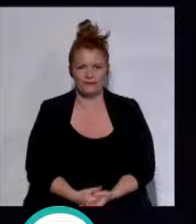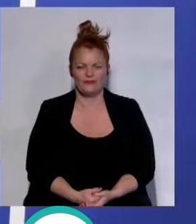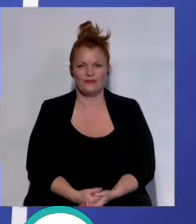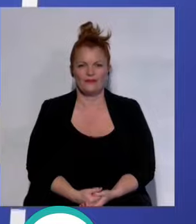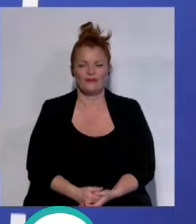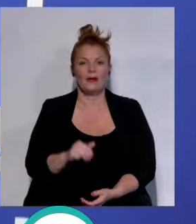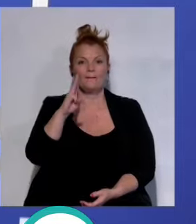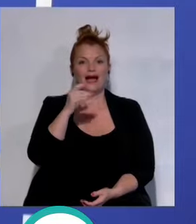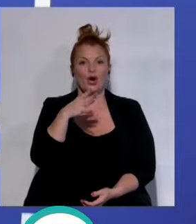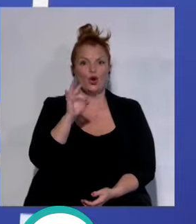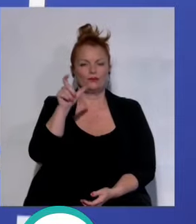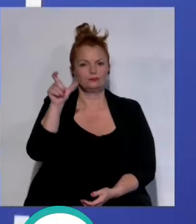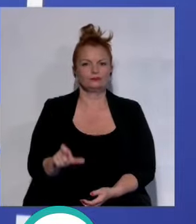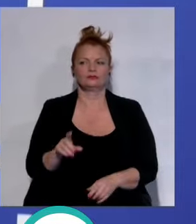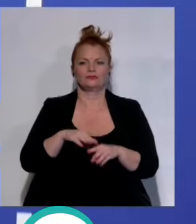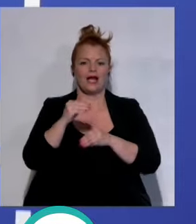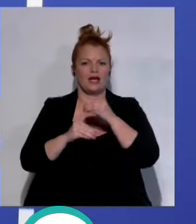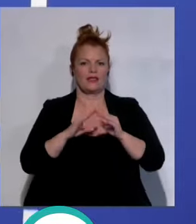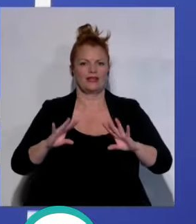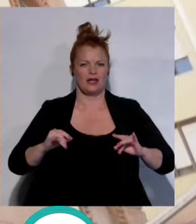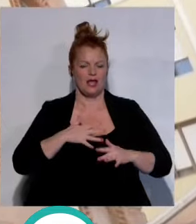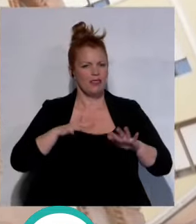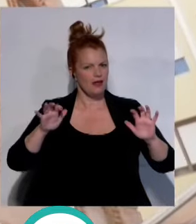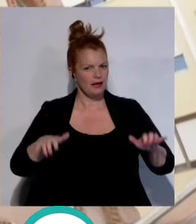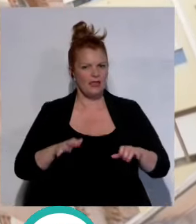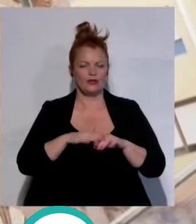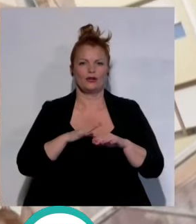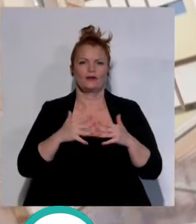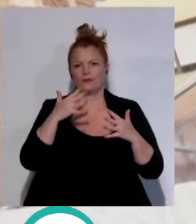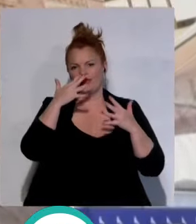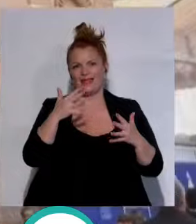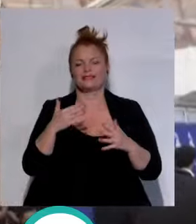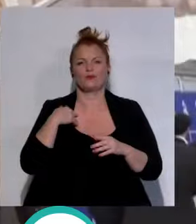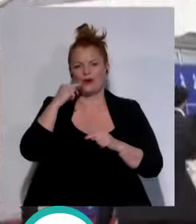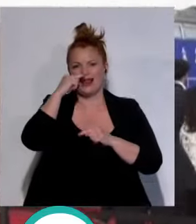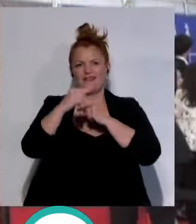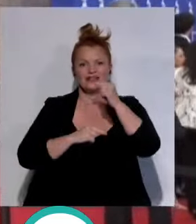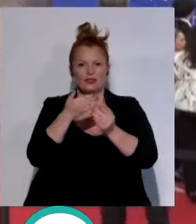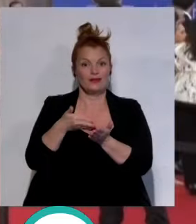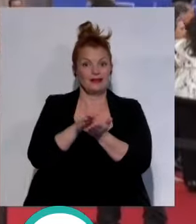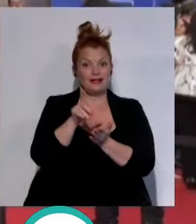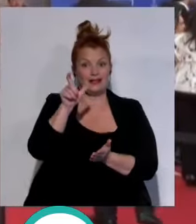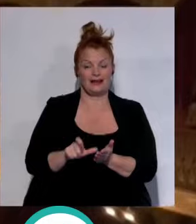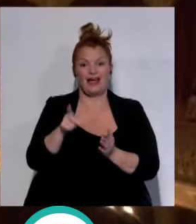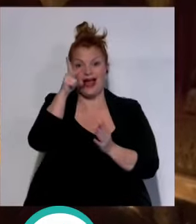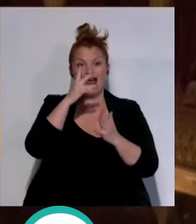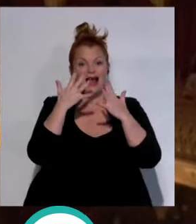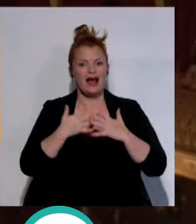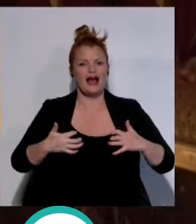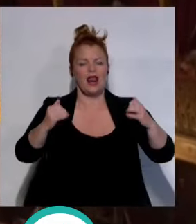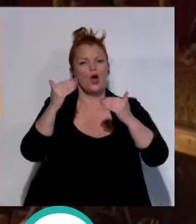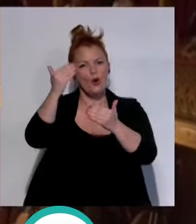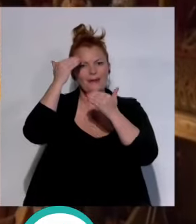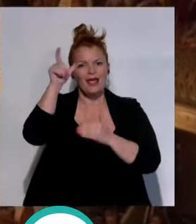Paco de Lucía se ha hecho aún más eterno en su tierra, en Cádiz. En el décimo aniversario de su muerte, la Fundación Latin Grammys ha celebrado una gala